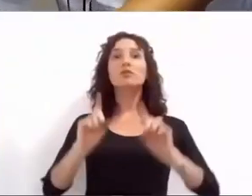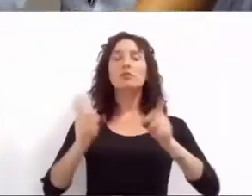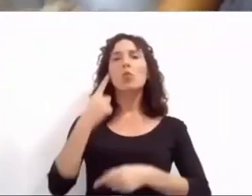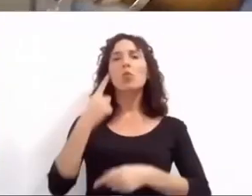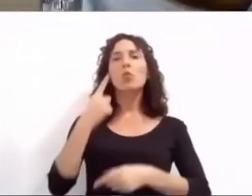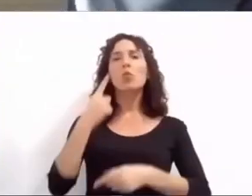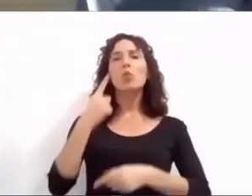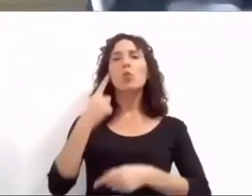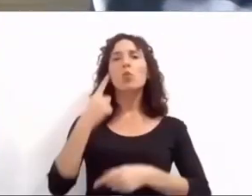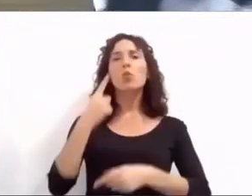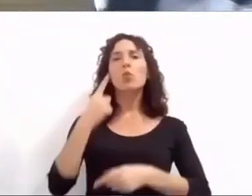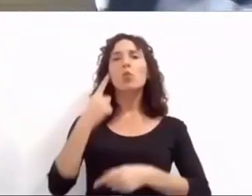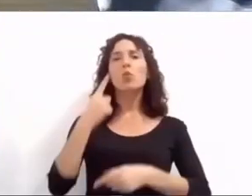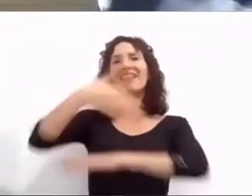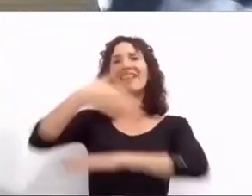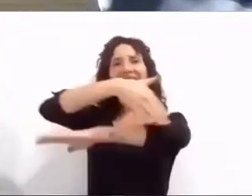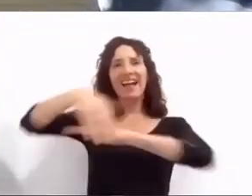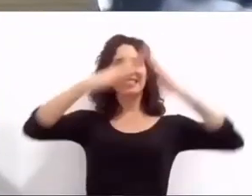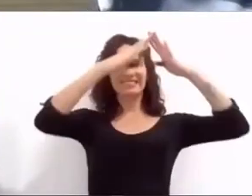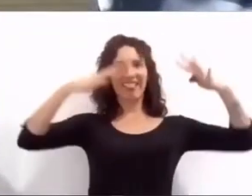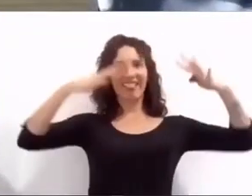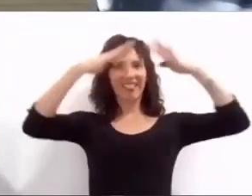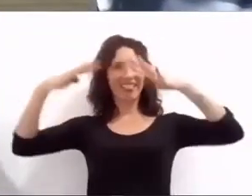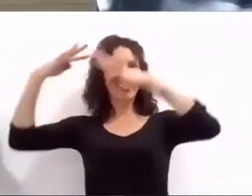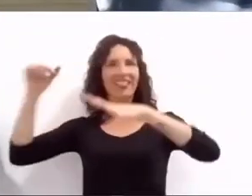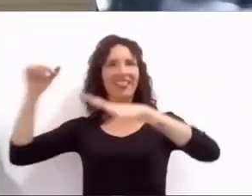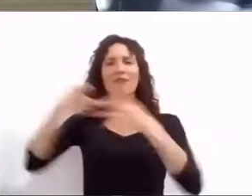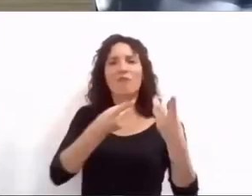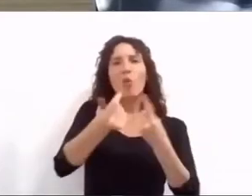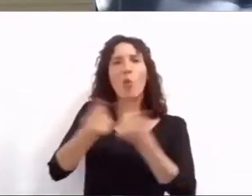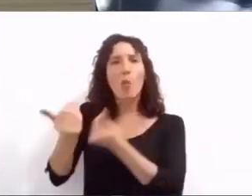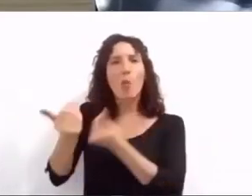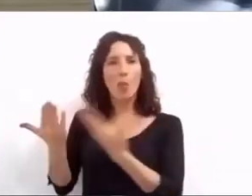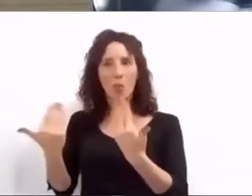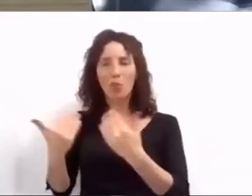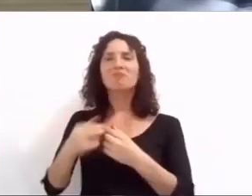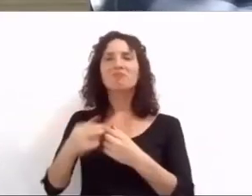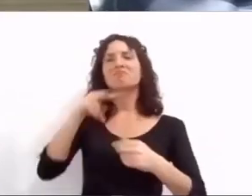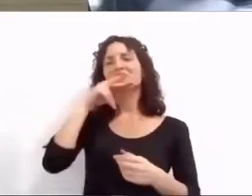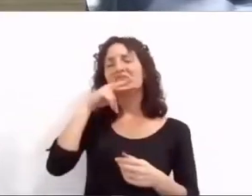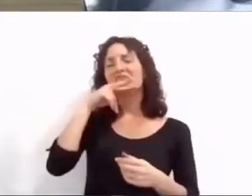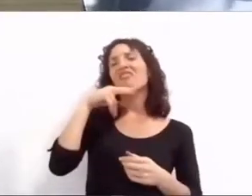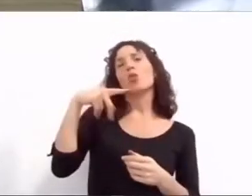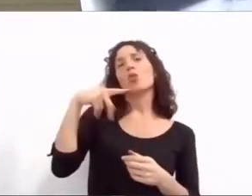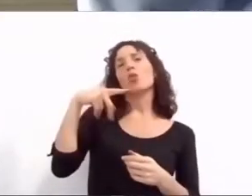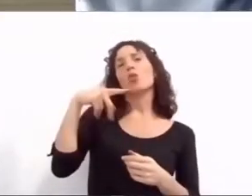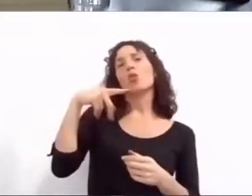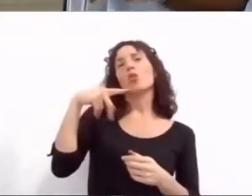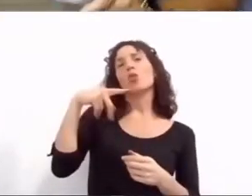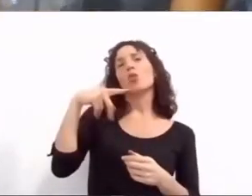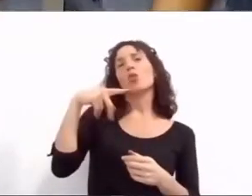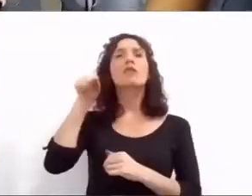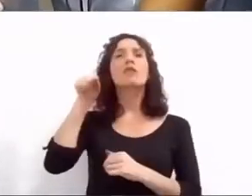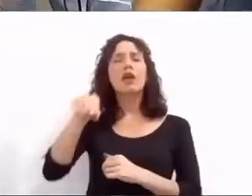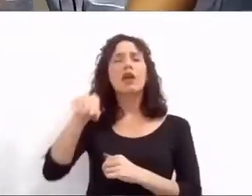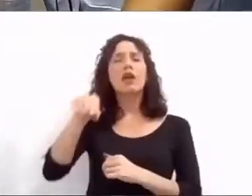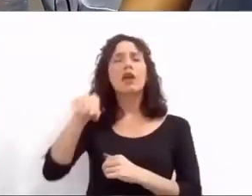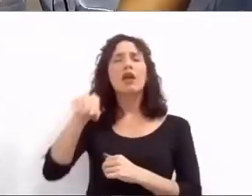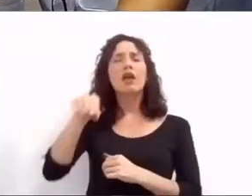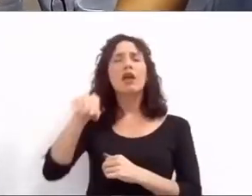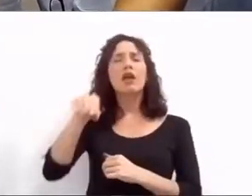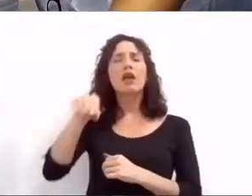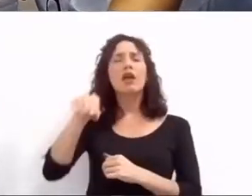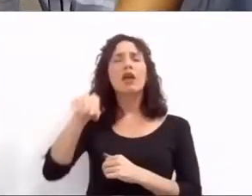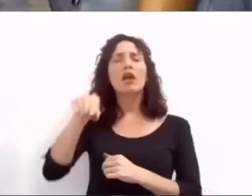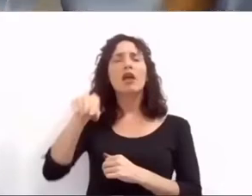ferias cooperativas y creamos la página web feriasverdes.com para que la economía social tenga su espacio de comercio digital